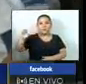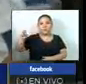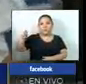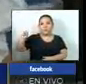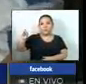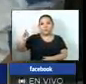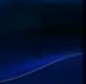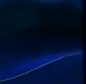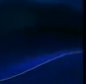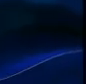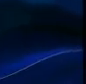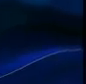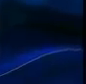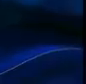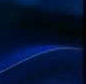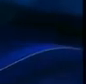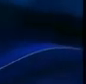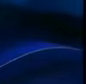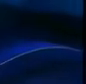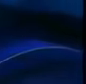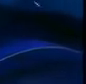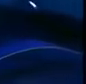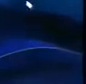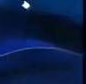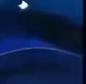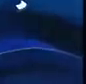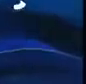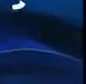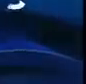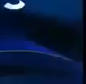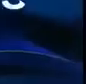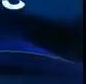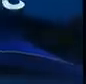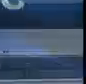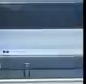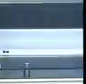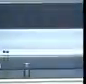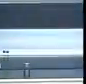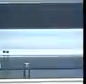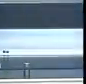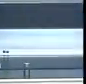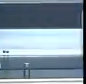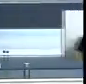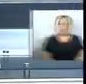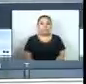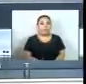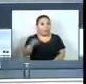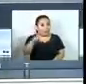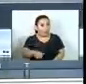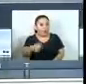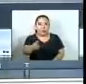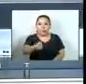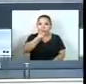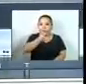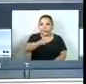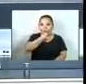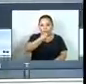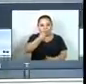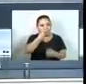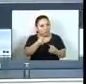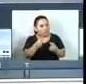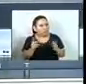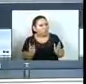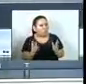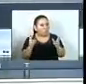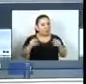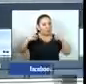Noticiero Hechos Vamos a continuar con más de Noticiero Hechos El